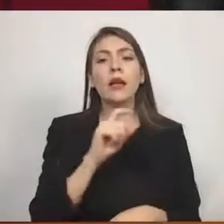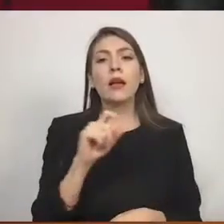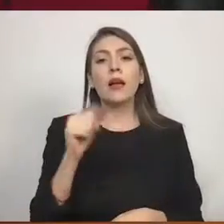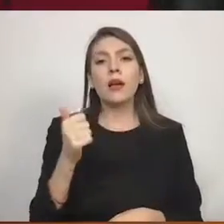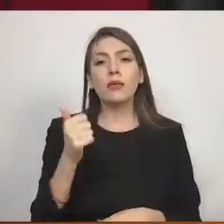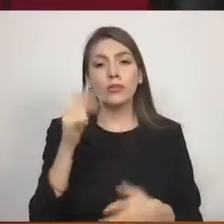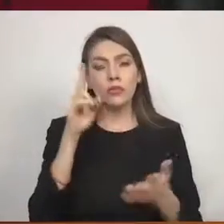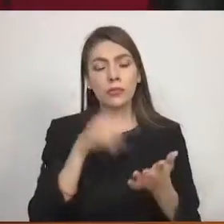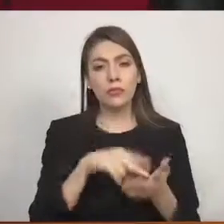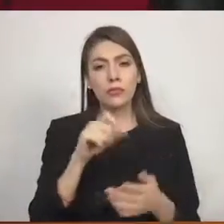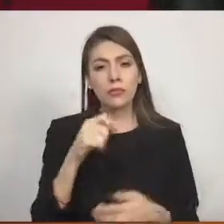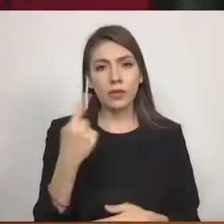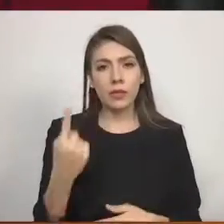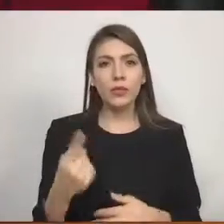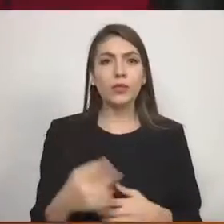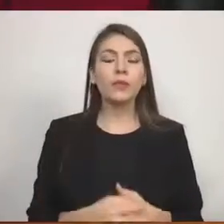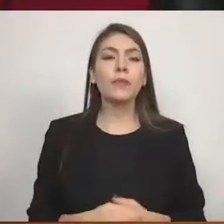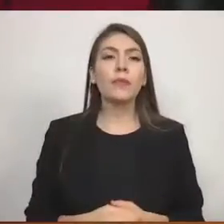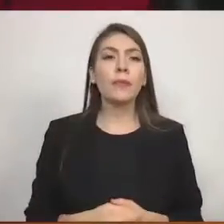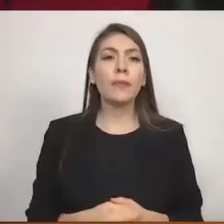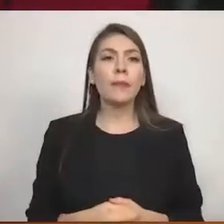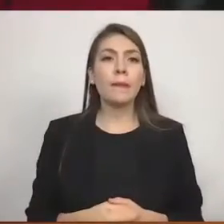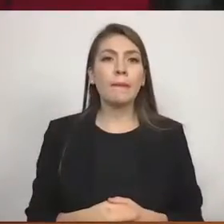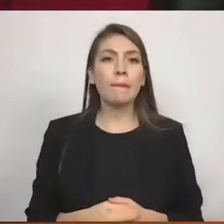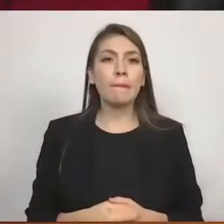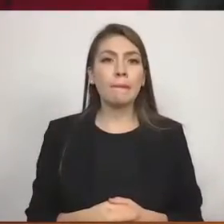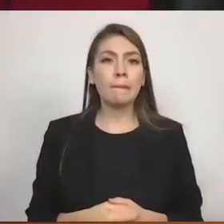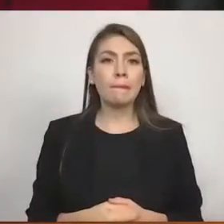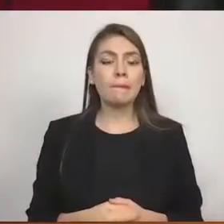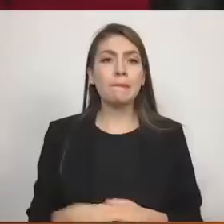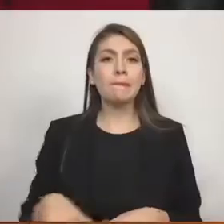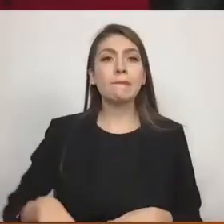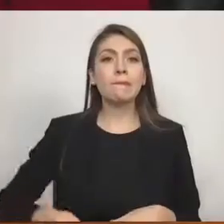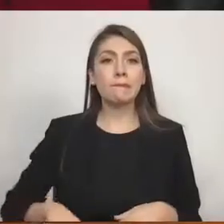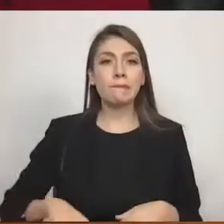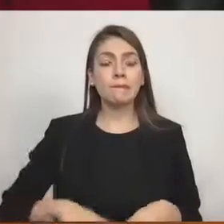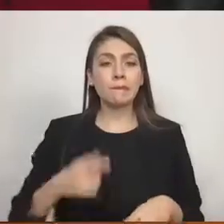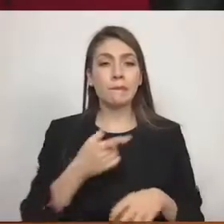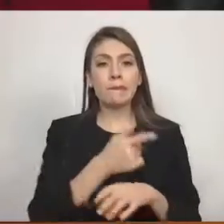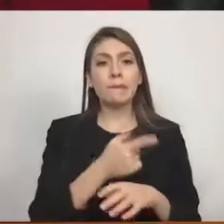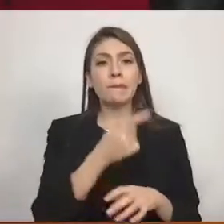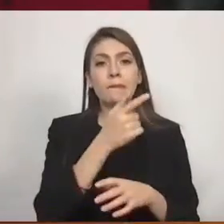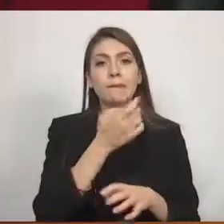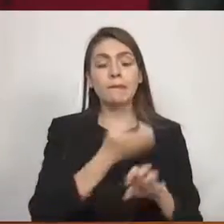El gobernador constitucional del Estado de México, Alfredo del Mazo Maza.